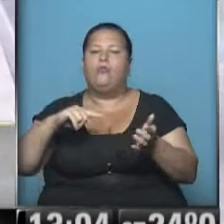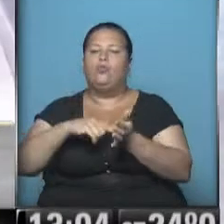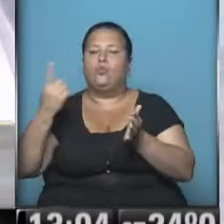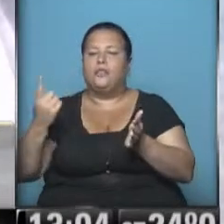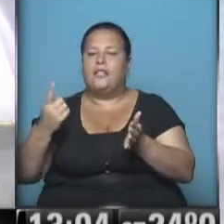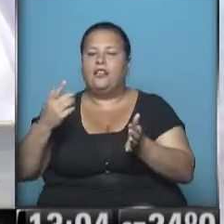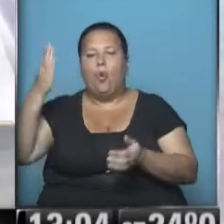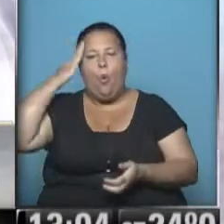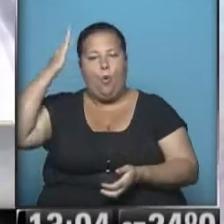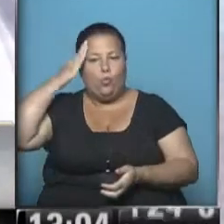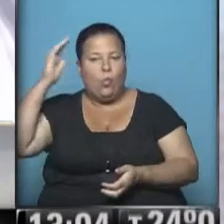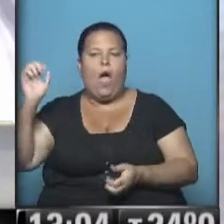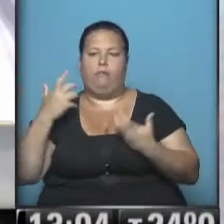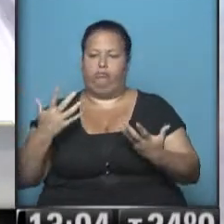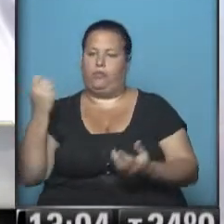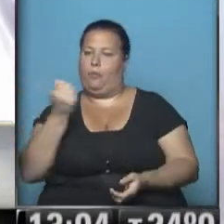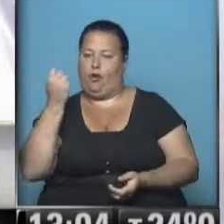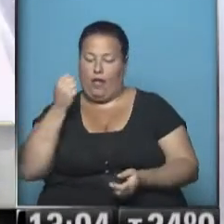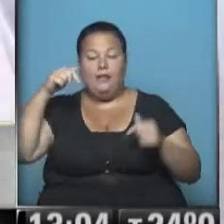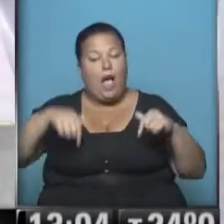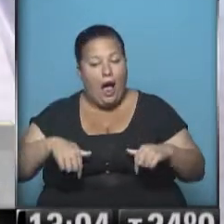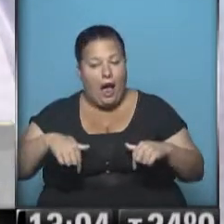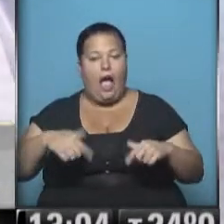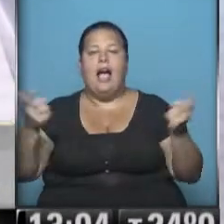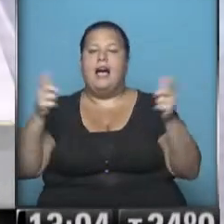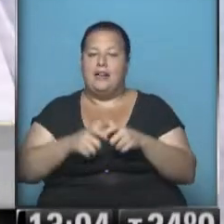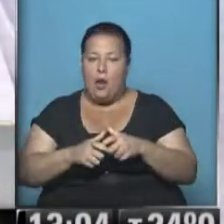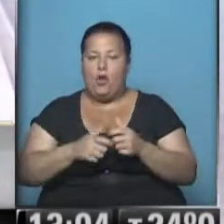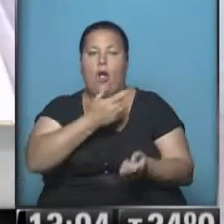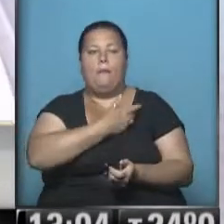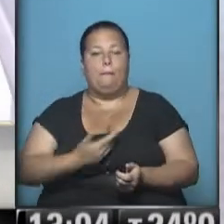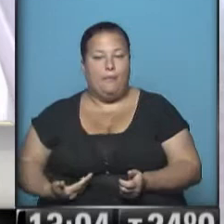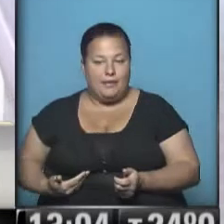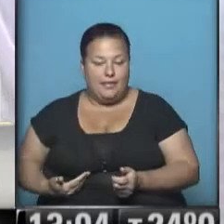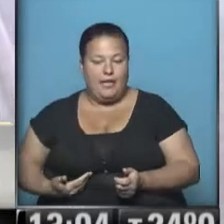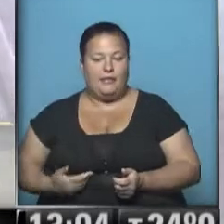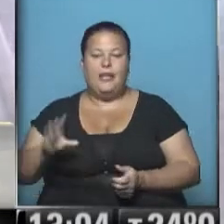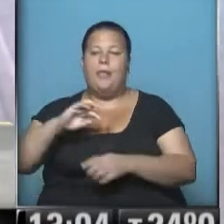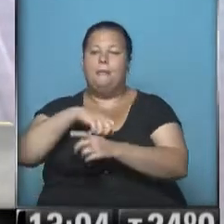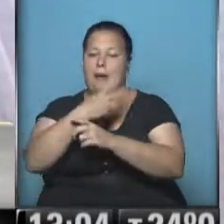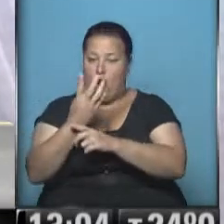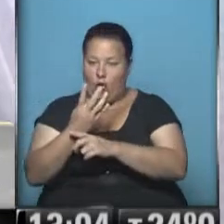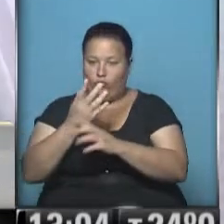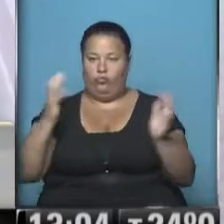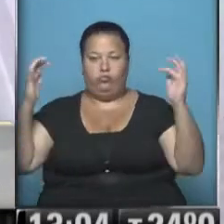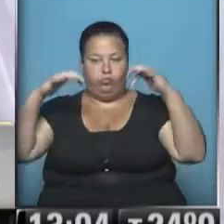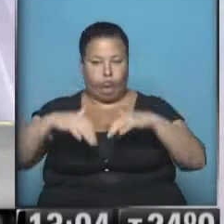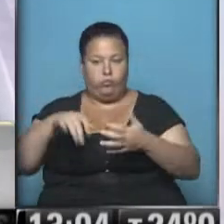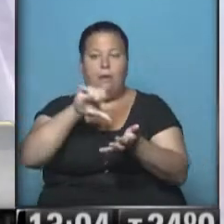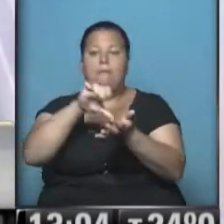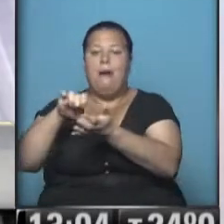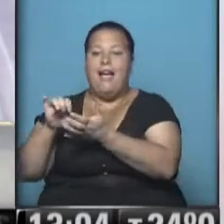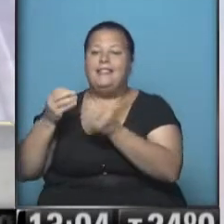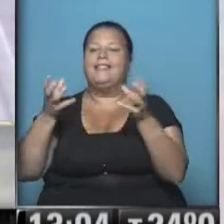cultural imponente. aquí se van a reunir los presidentes del Mercosur, esto es de los países